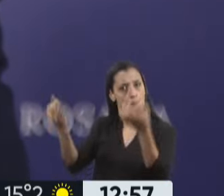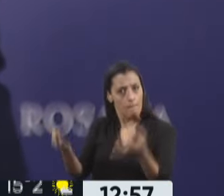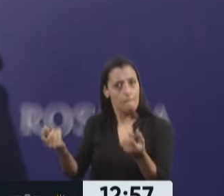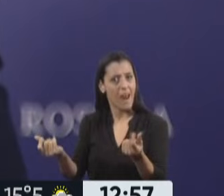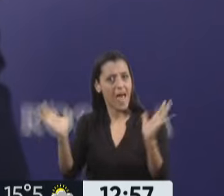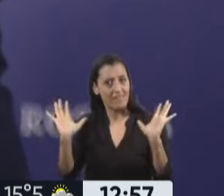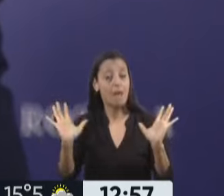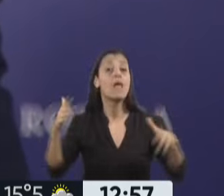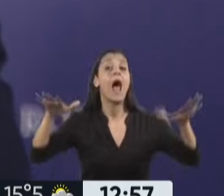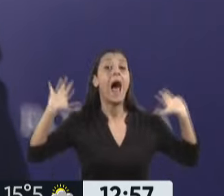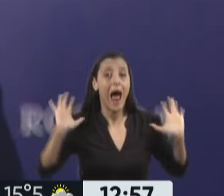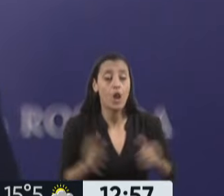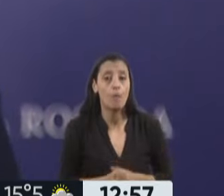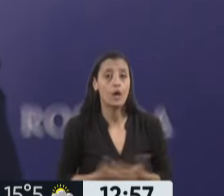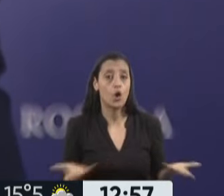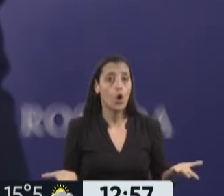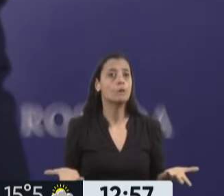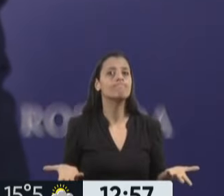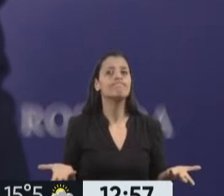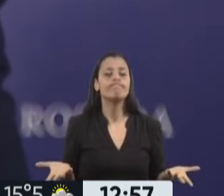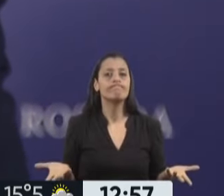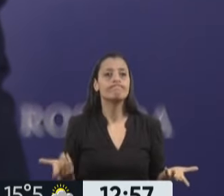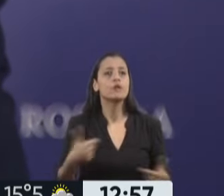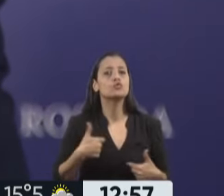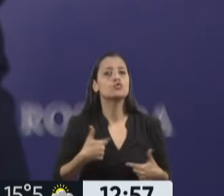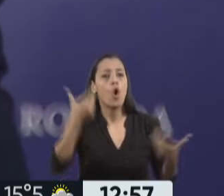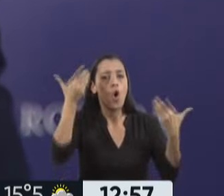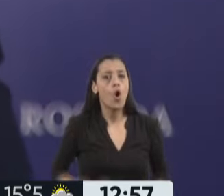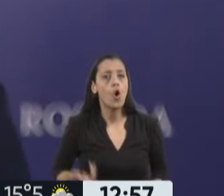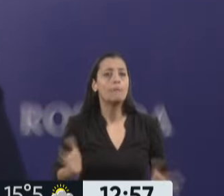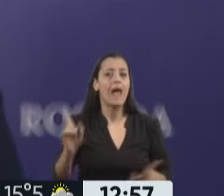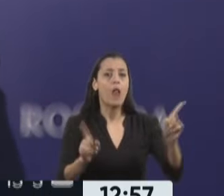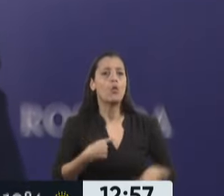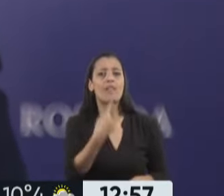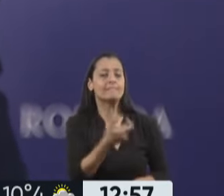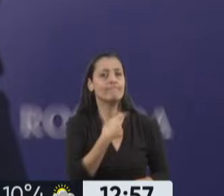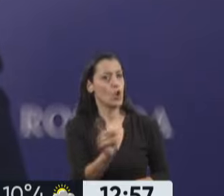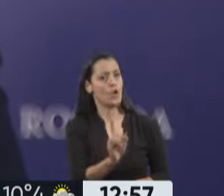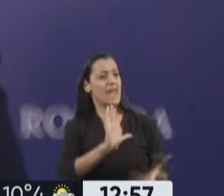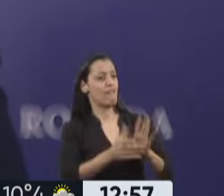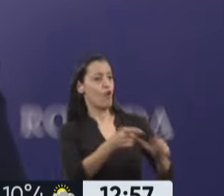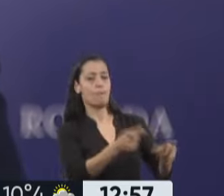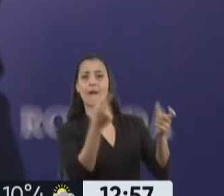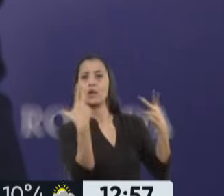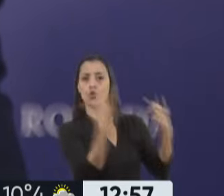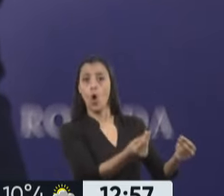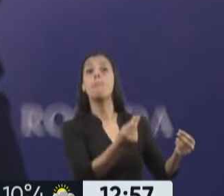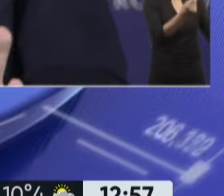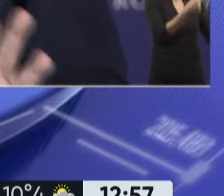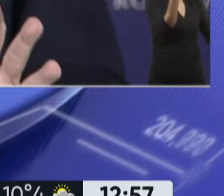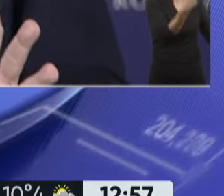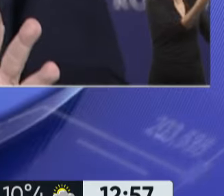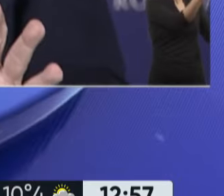vez digan sus asociados, no de ninguna manera quiero este sistema, pero todo el resto lo necesita.